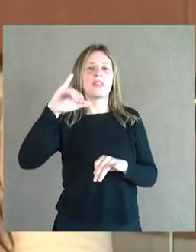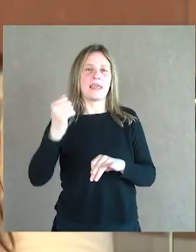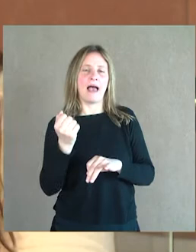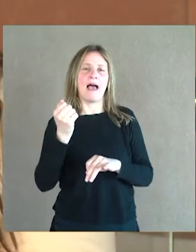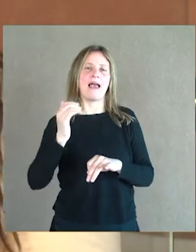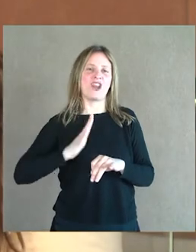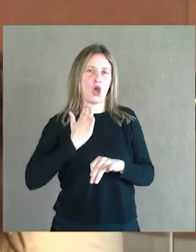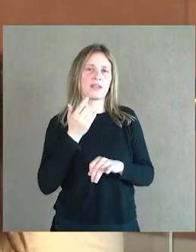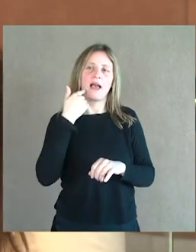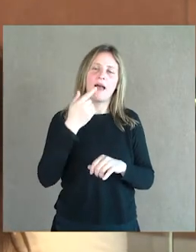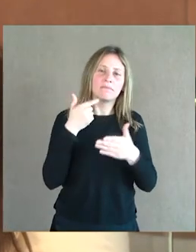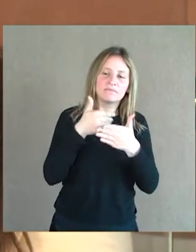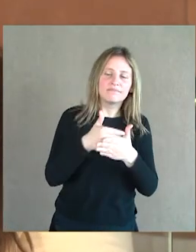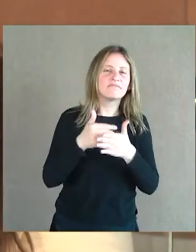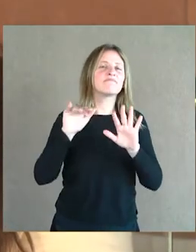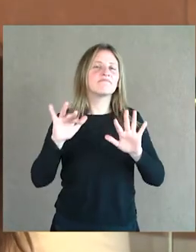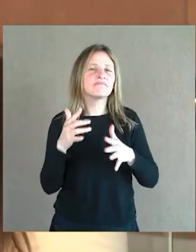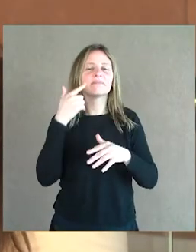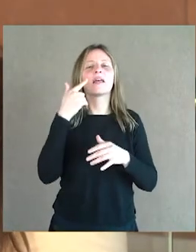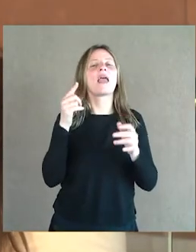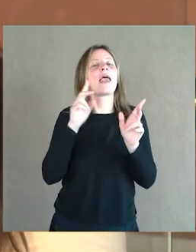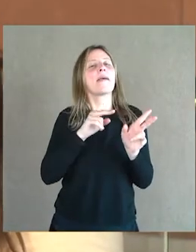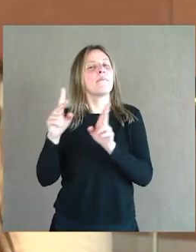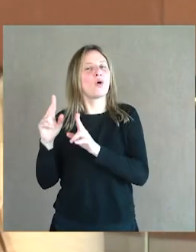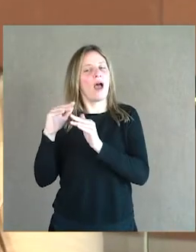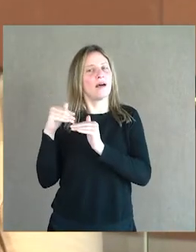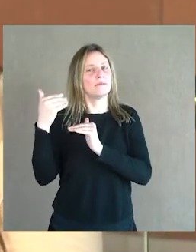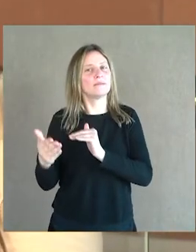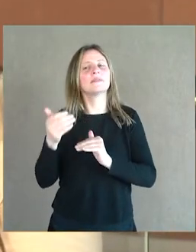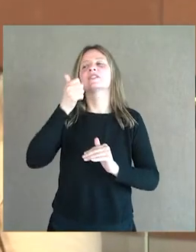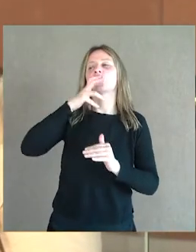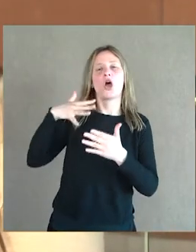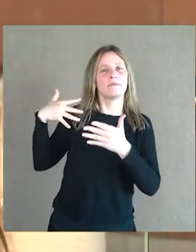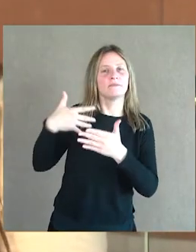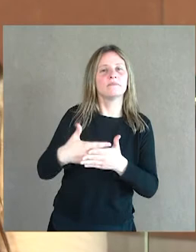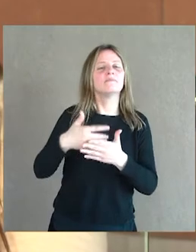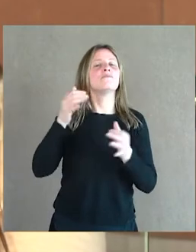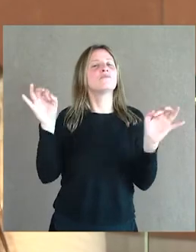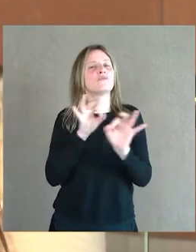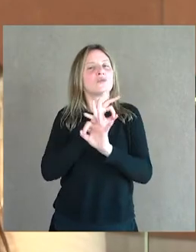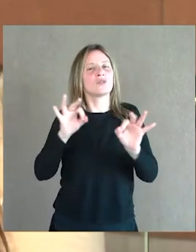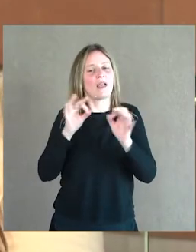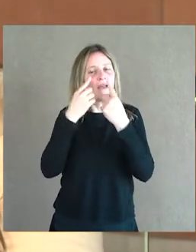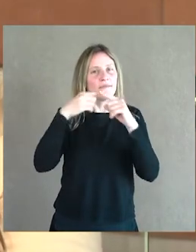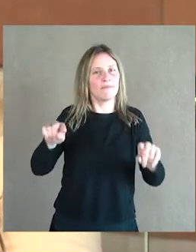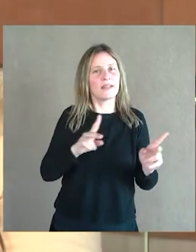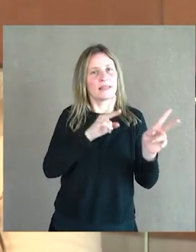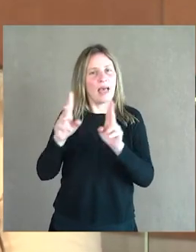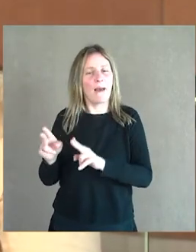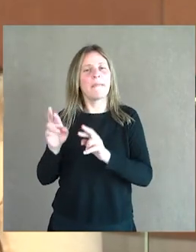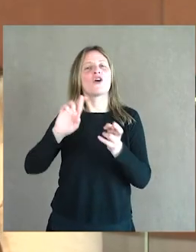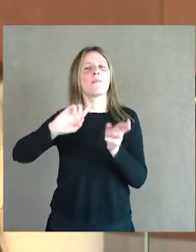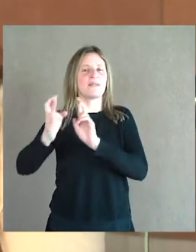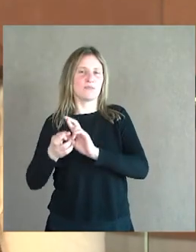nos acerca un poco a lo que va a ser una época posterior de la historia de la música, como fue la etapa del romanticismo